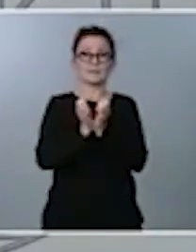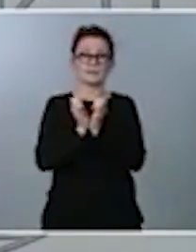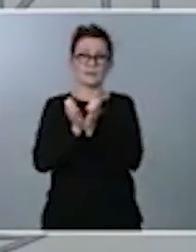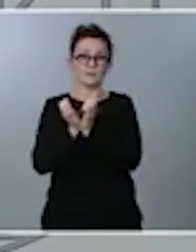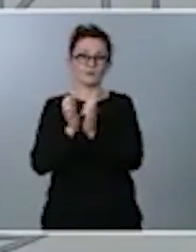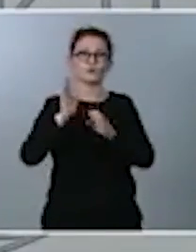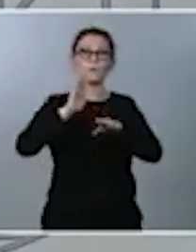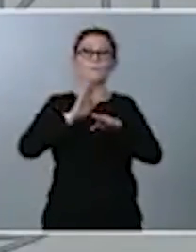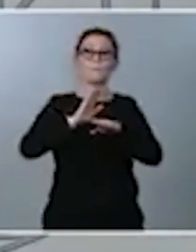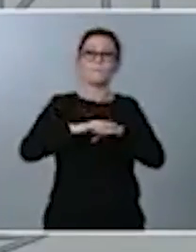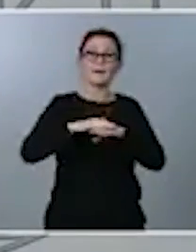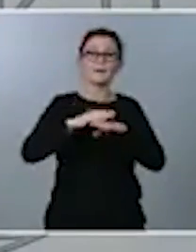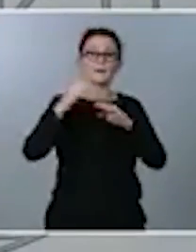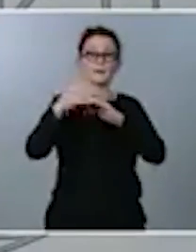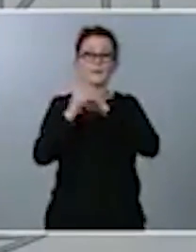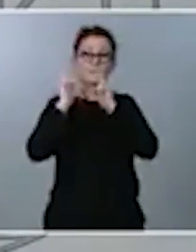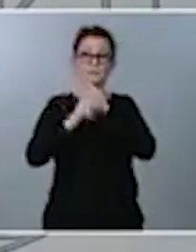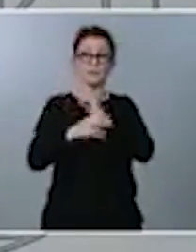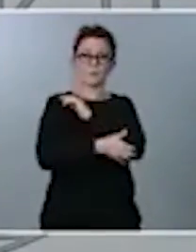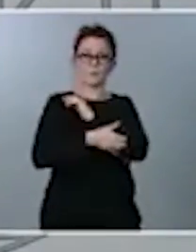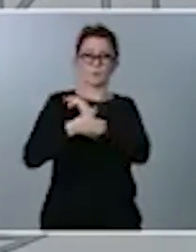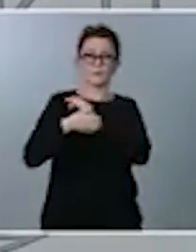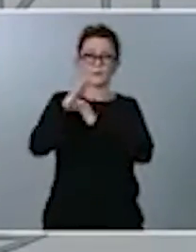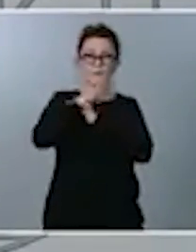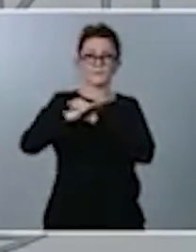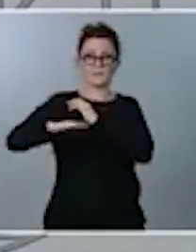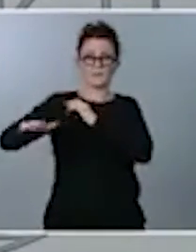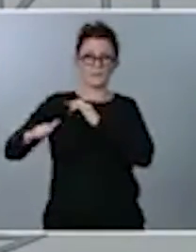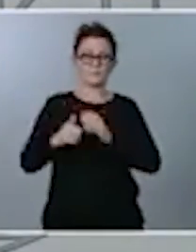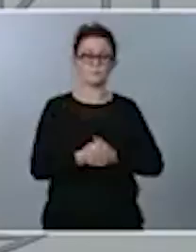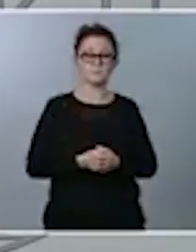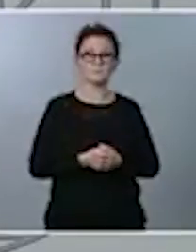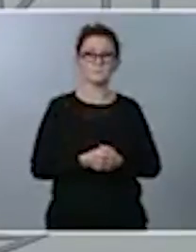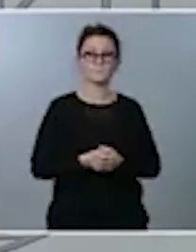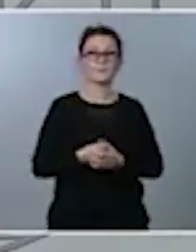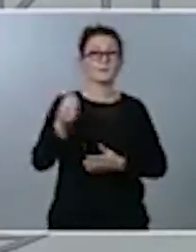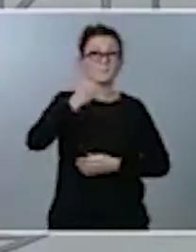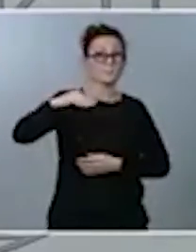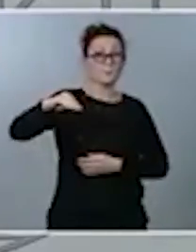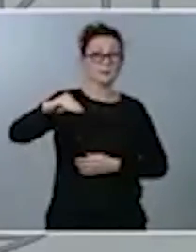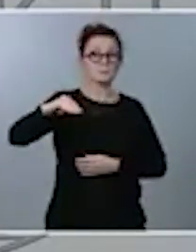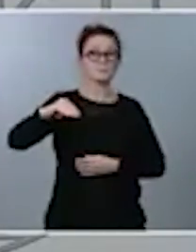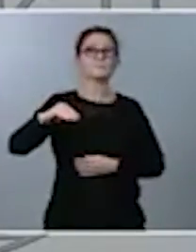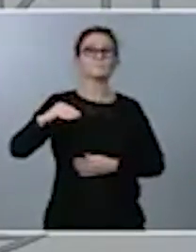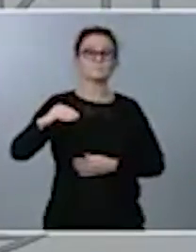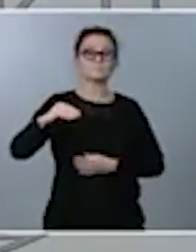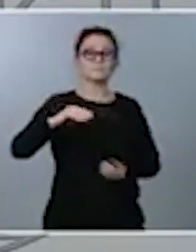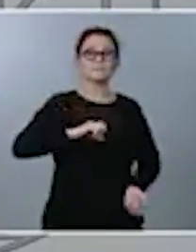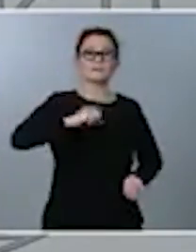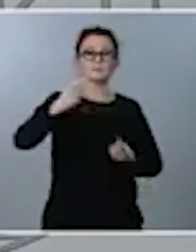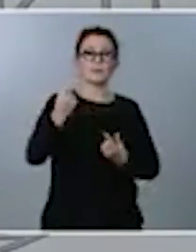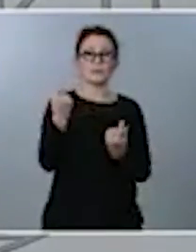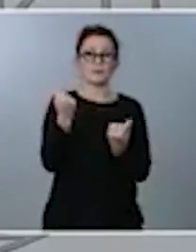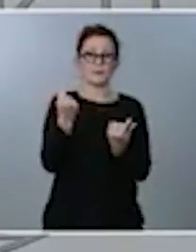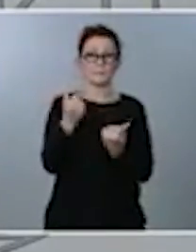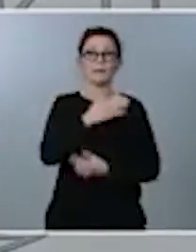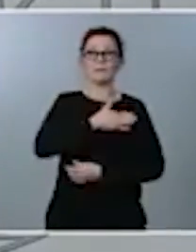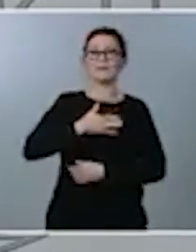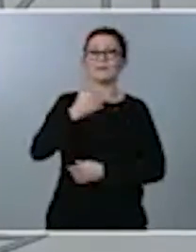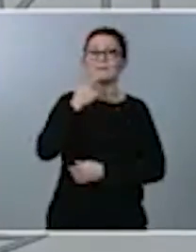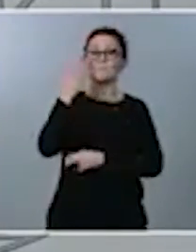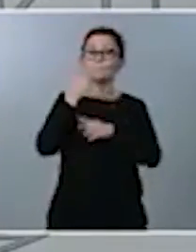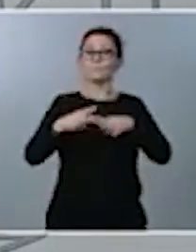pobreza infantil. El capítulo que más aumenta es el de las transferencias de capital, es decir, las políticas de